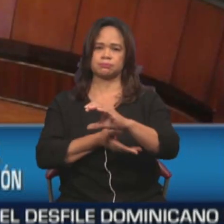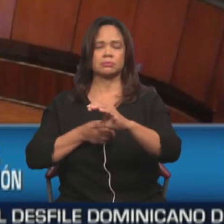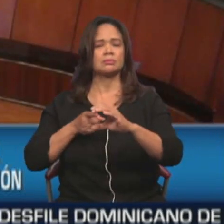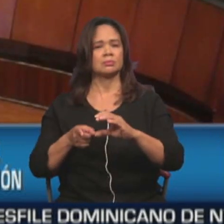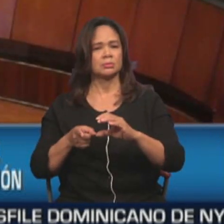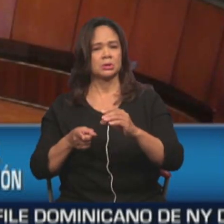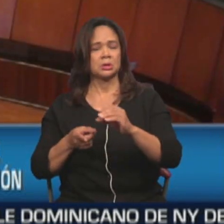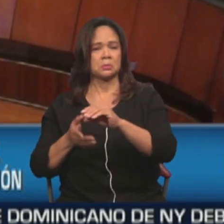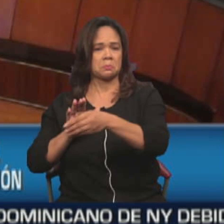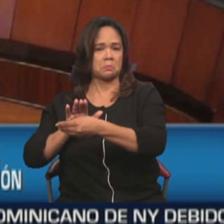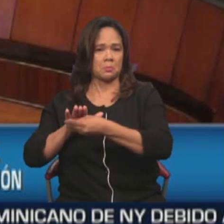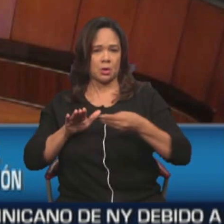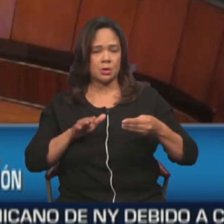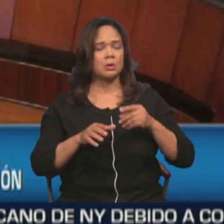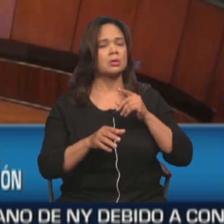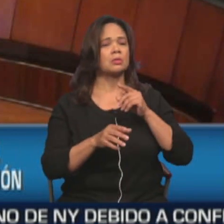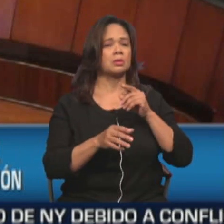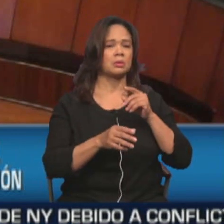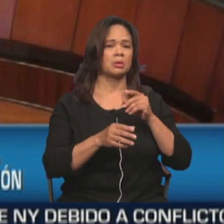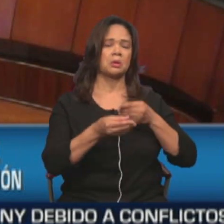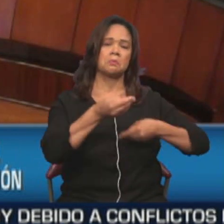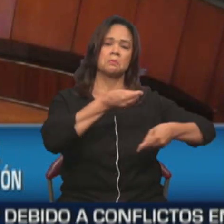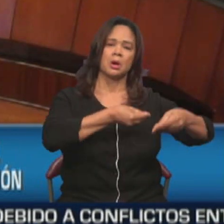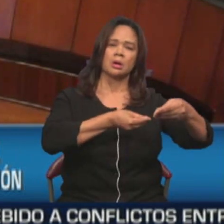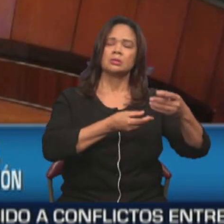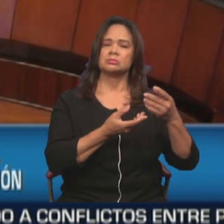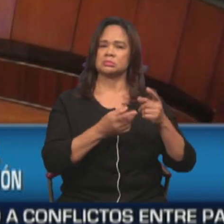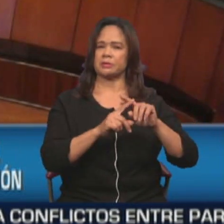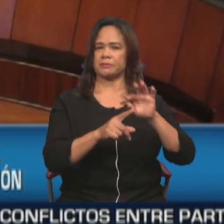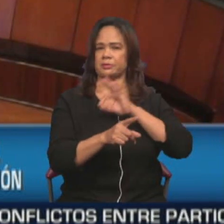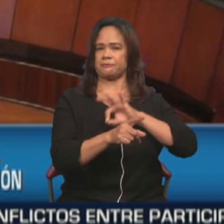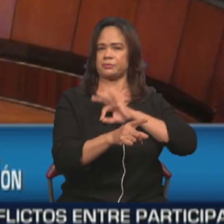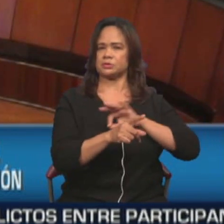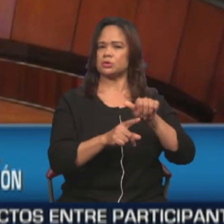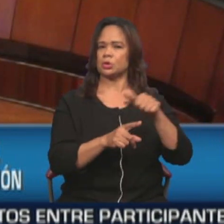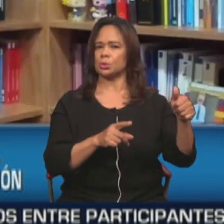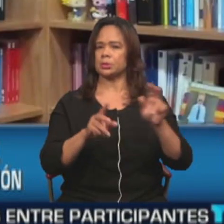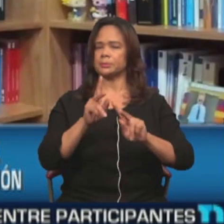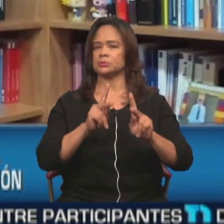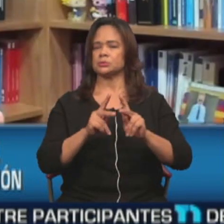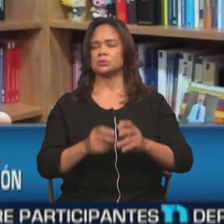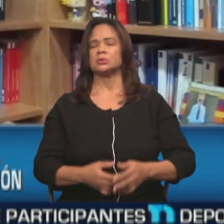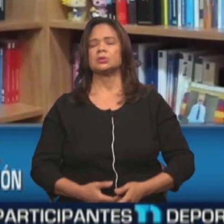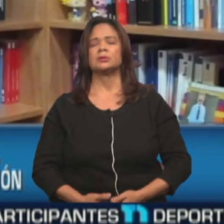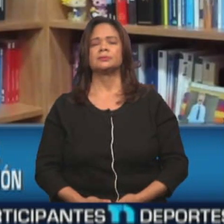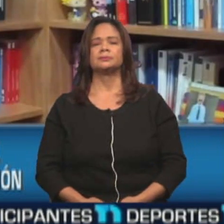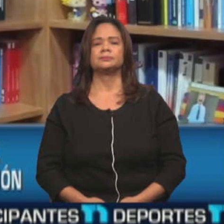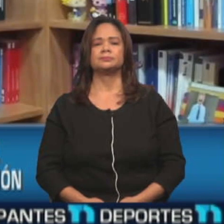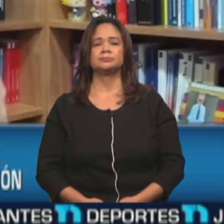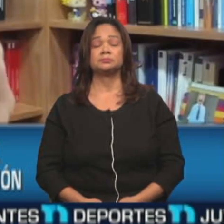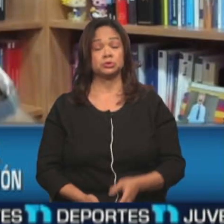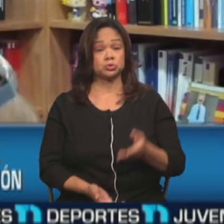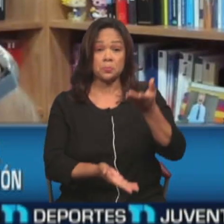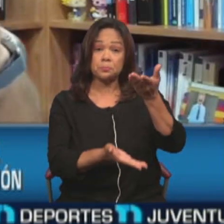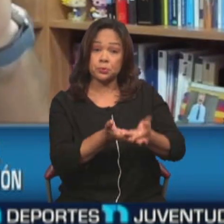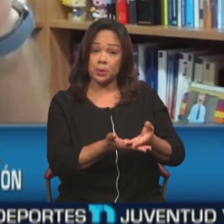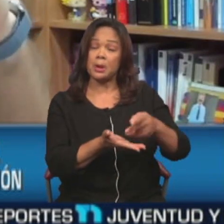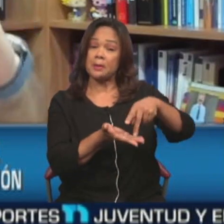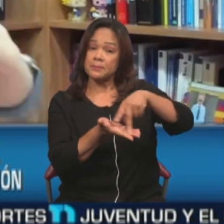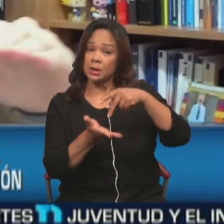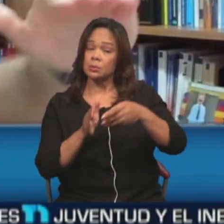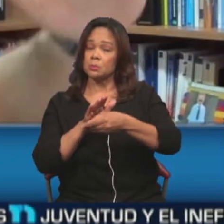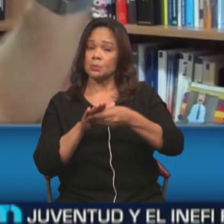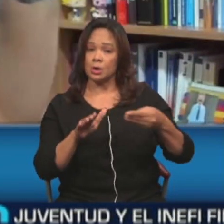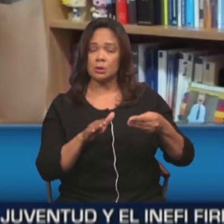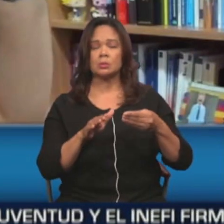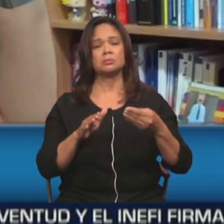entregado y prometido el dinero a cambio de adjudicaciones de obras estatales. Si tú probabas el soborno, tú podías probar